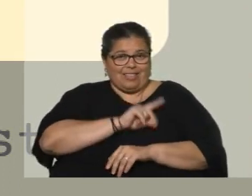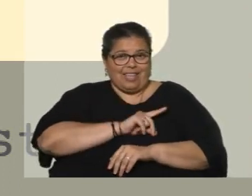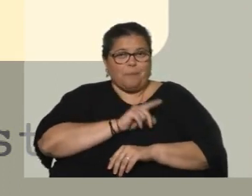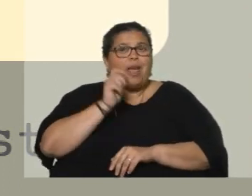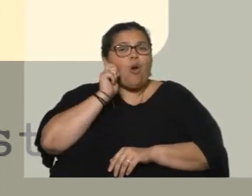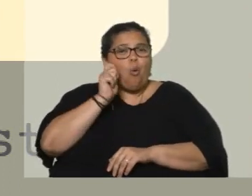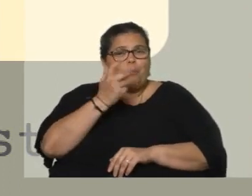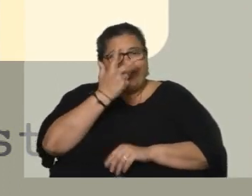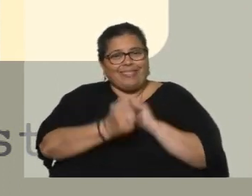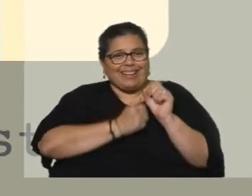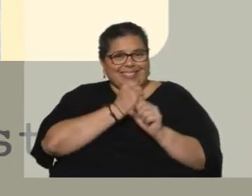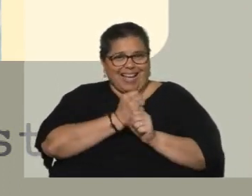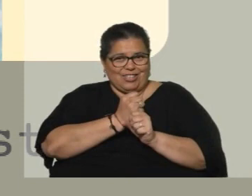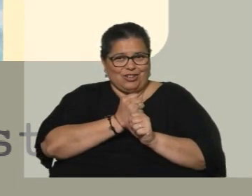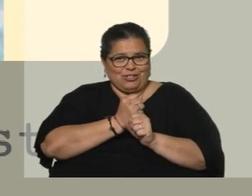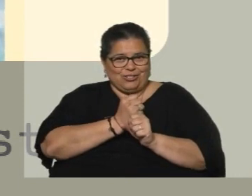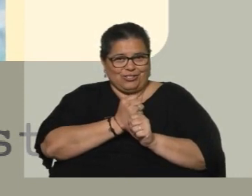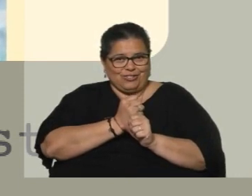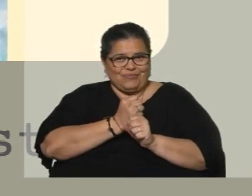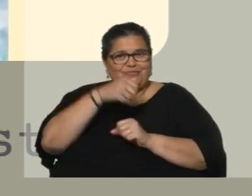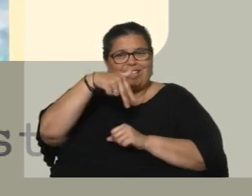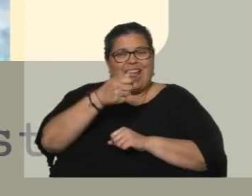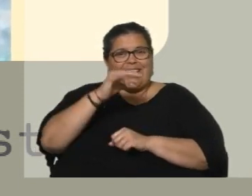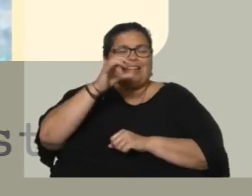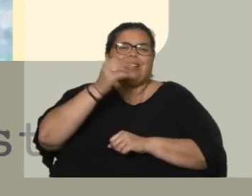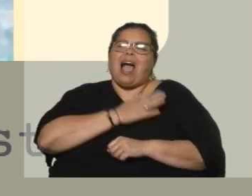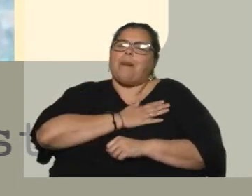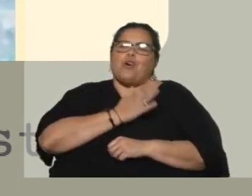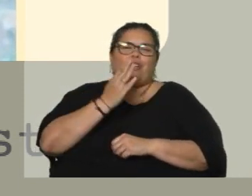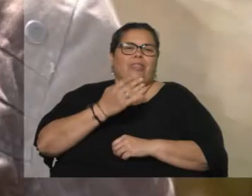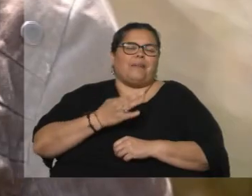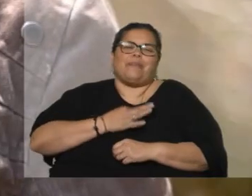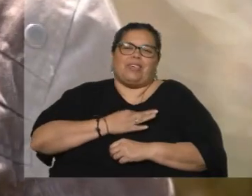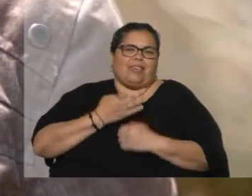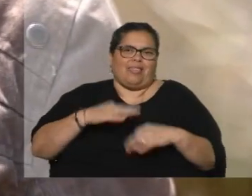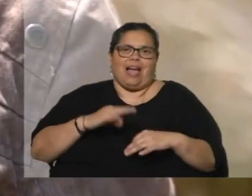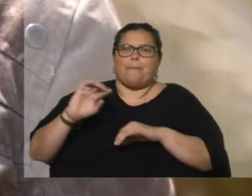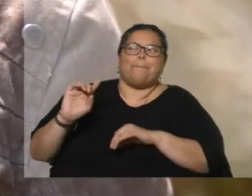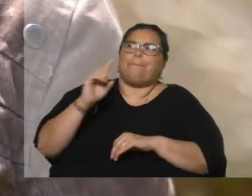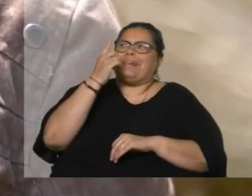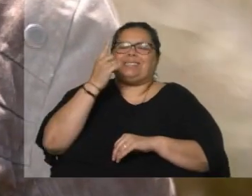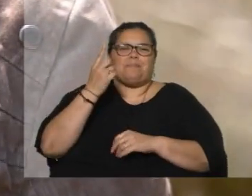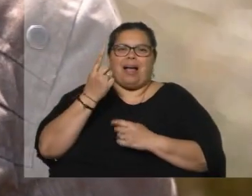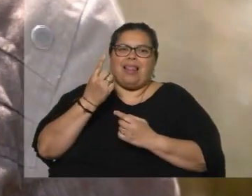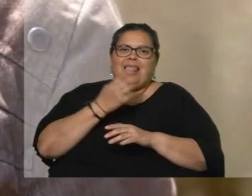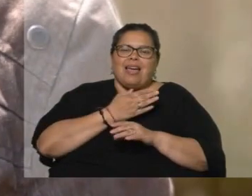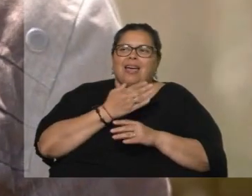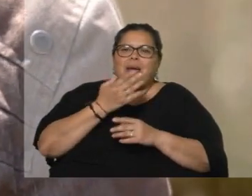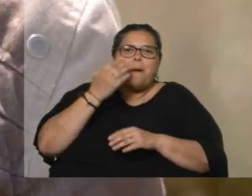años Naitan, Naitan Silveira. El amor de mi vida y el principal causante de que